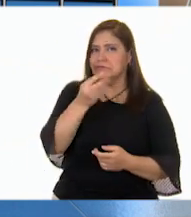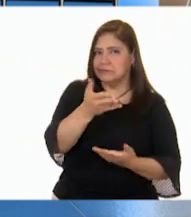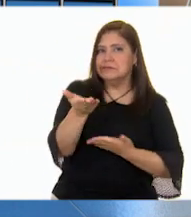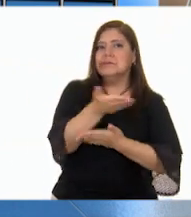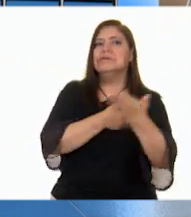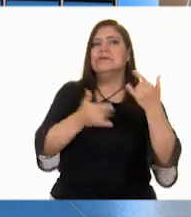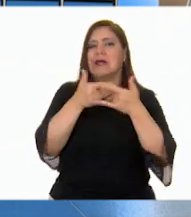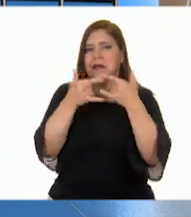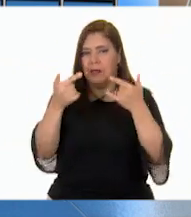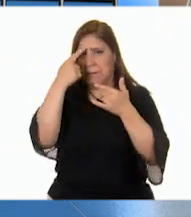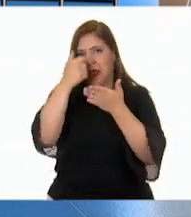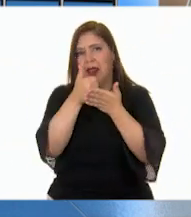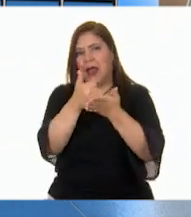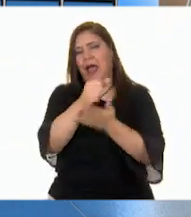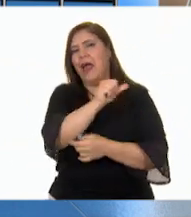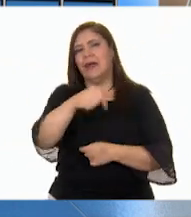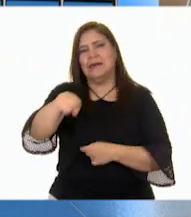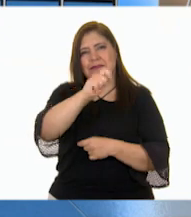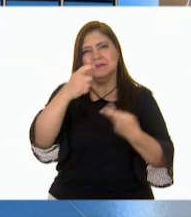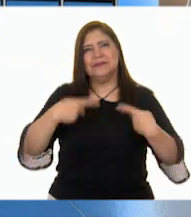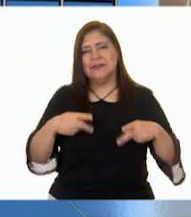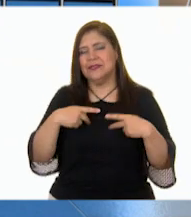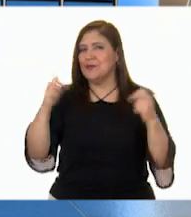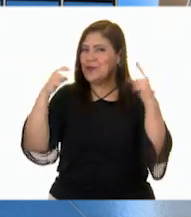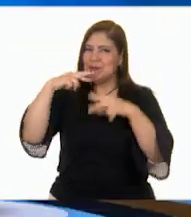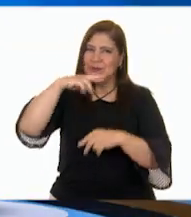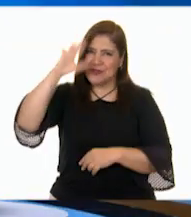historias y poder ayudar a otros. ¡Hasta pronto!